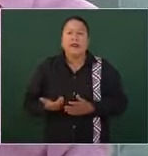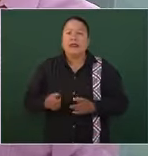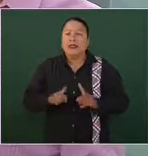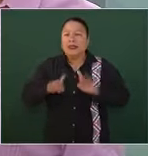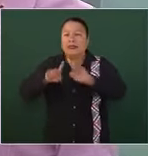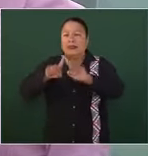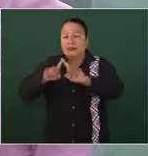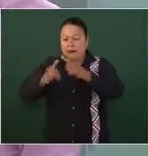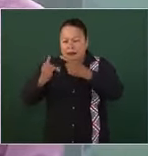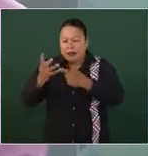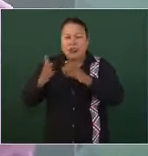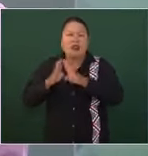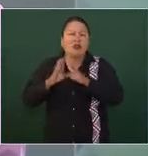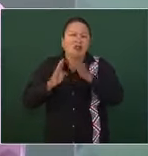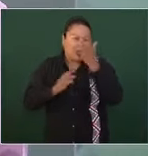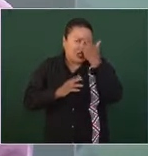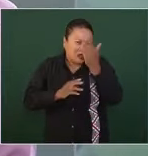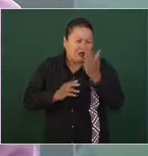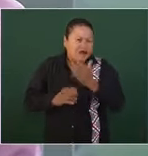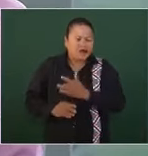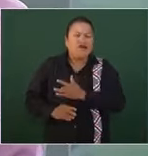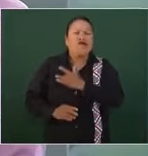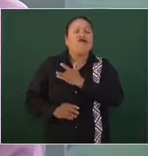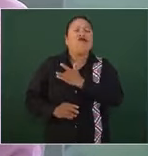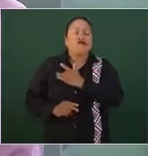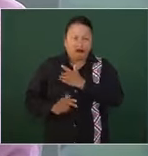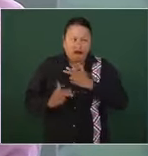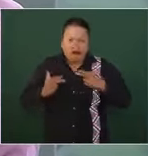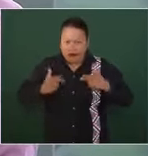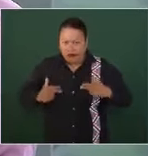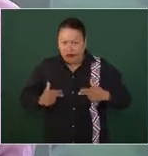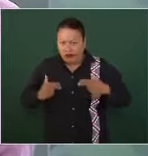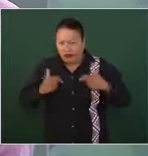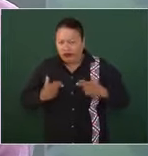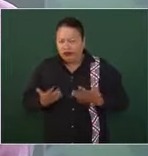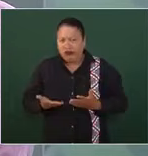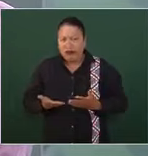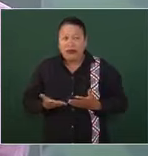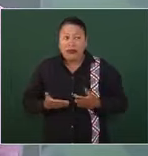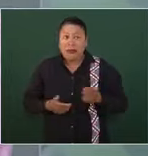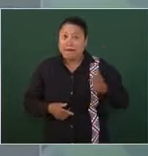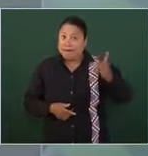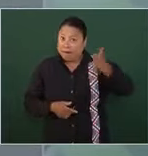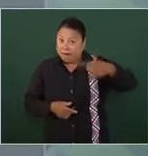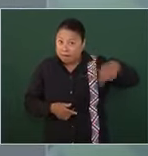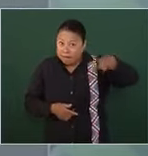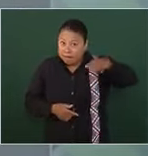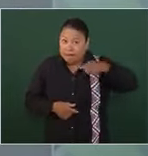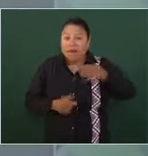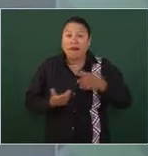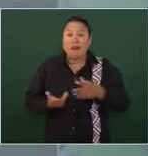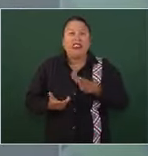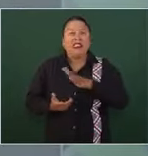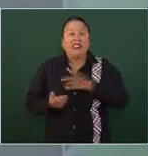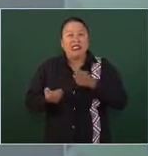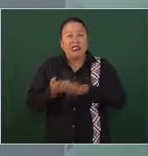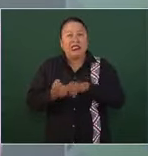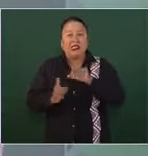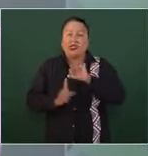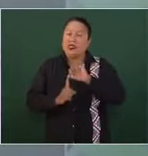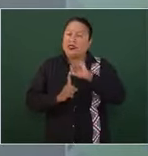humanitarias, porque ellos están padeciendo de una situación